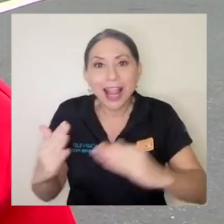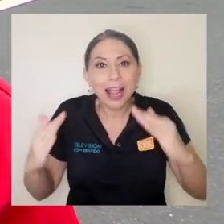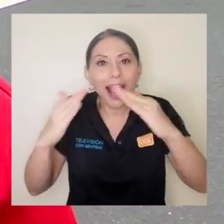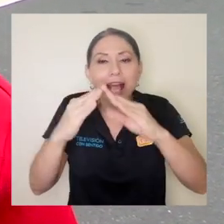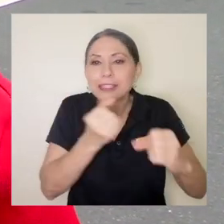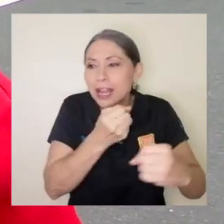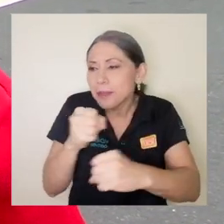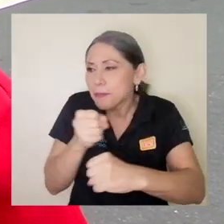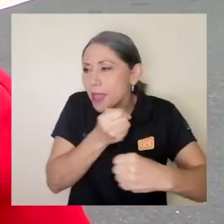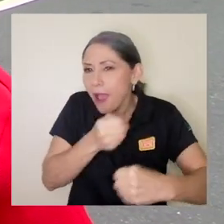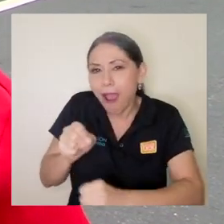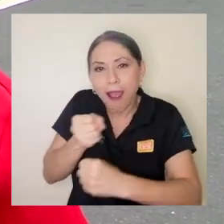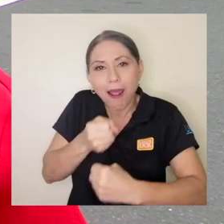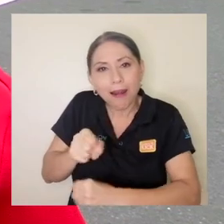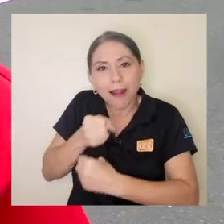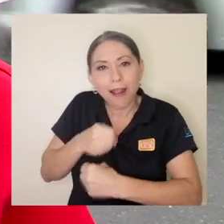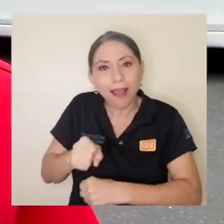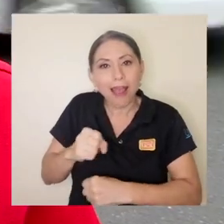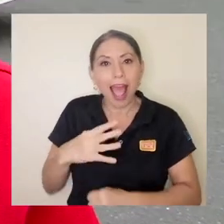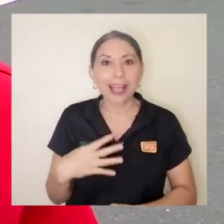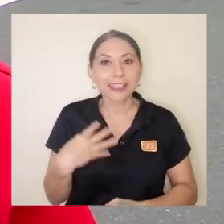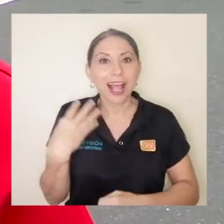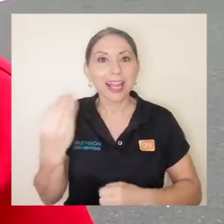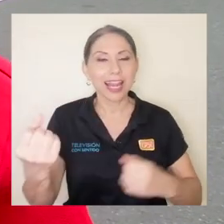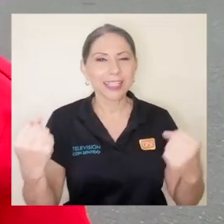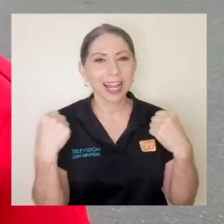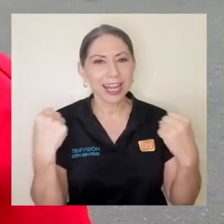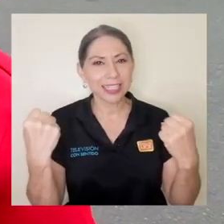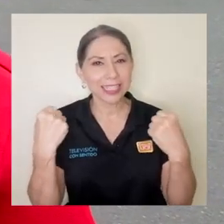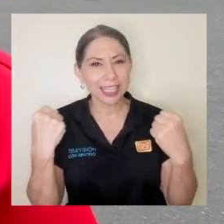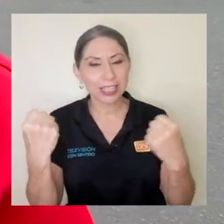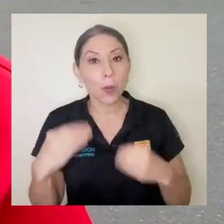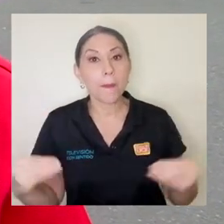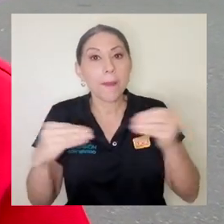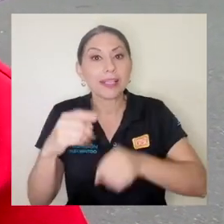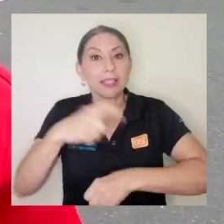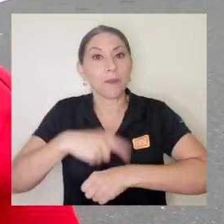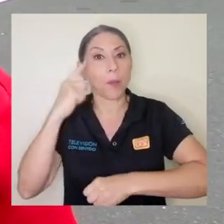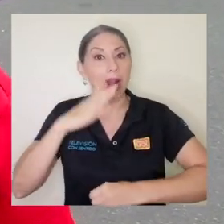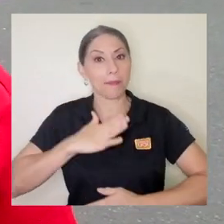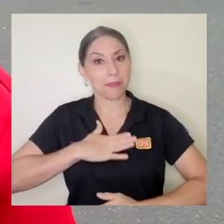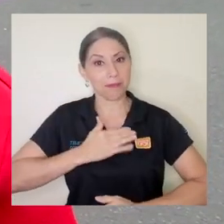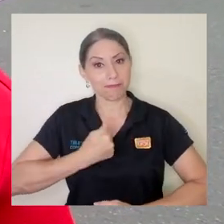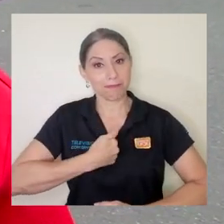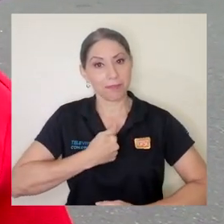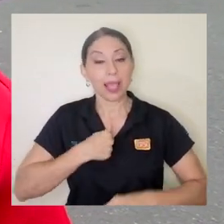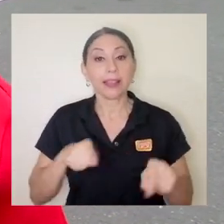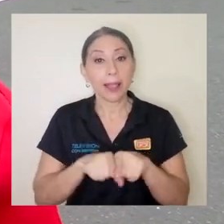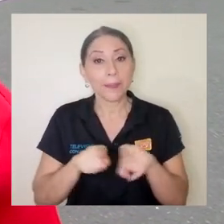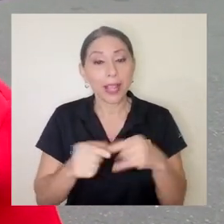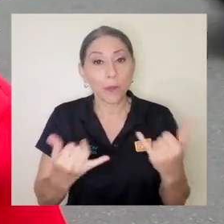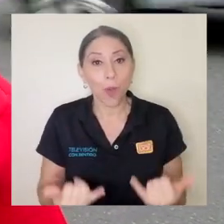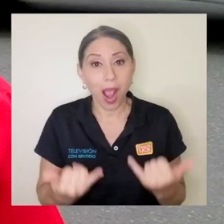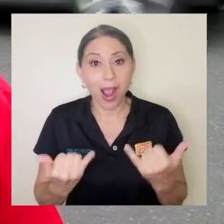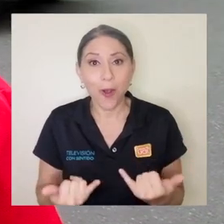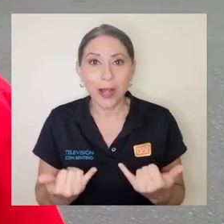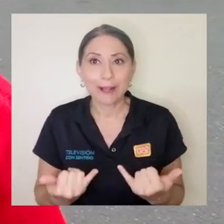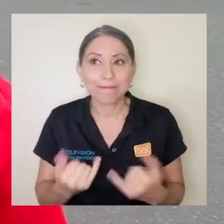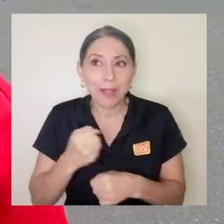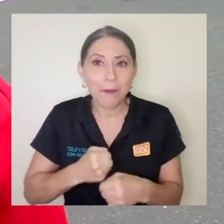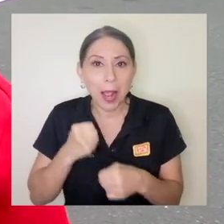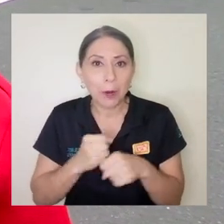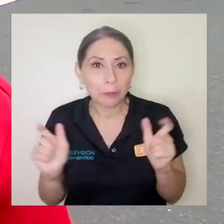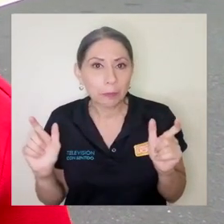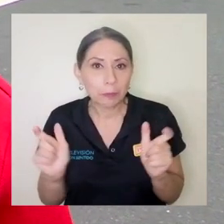a salir a hacer ejercicio a tener un poco más de tiempo para mí y también como ahora está un poco bajito el trabajo